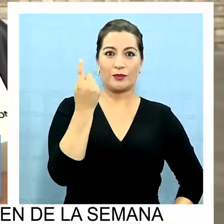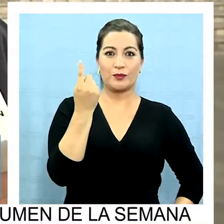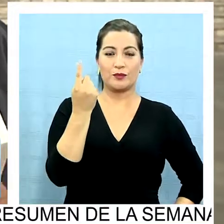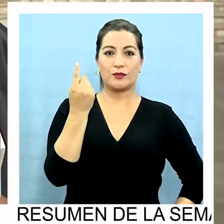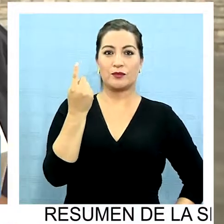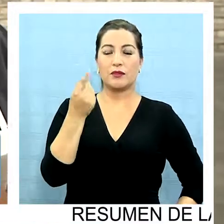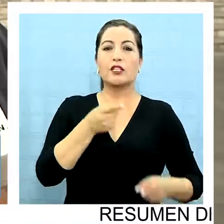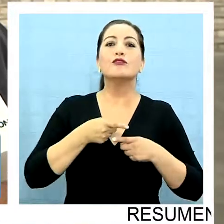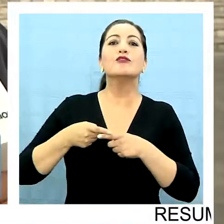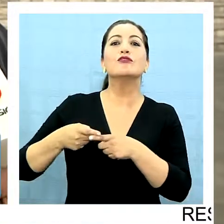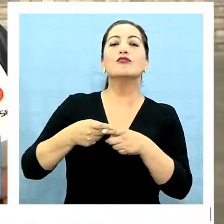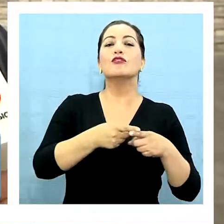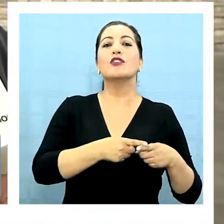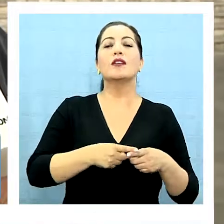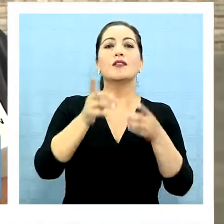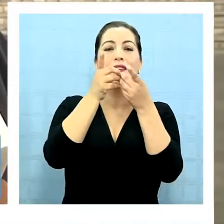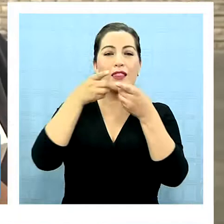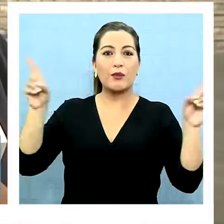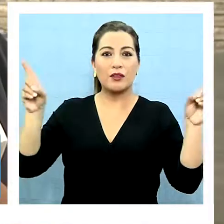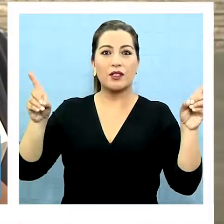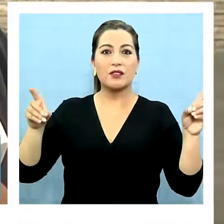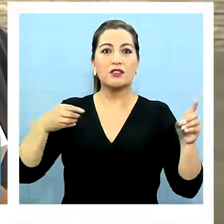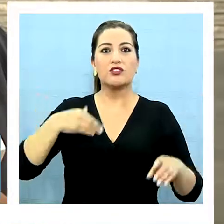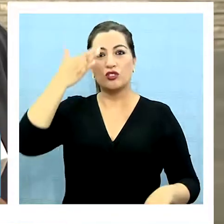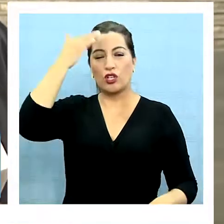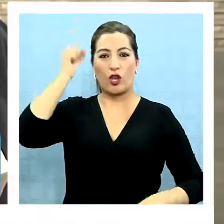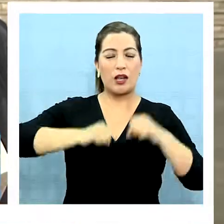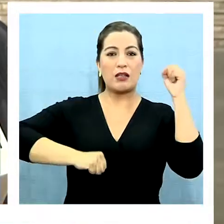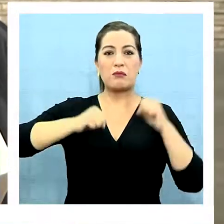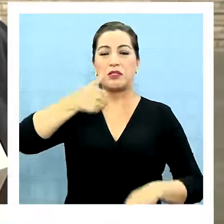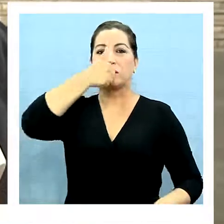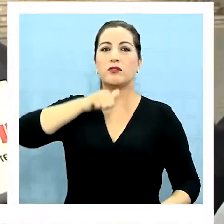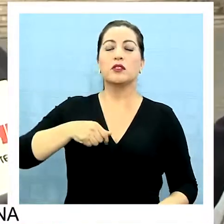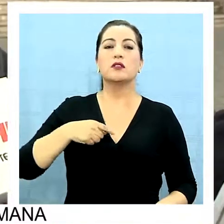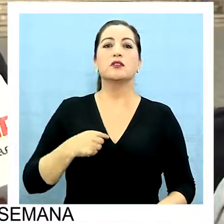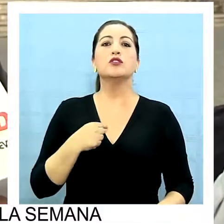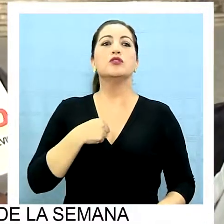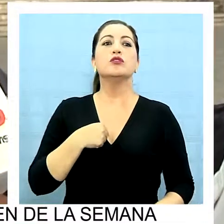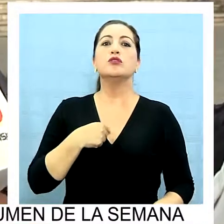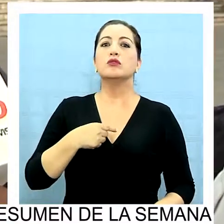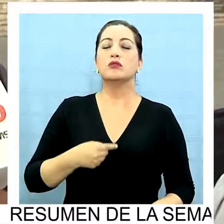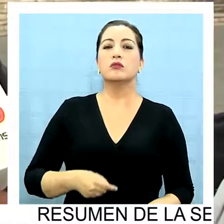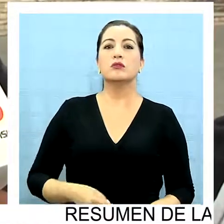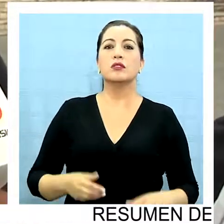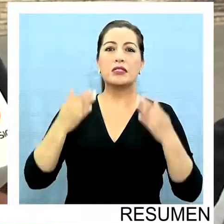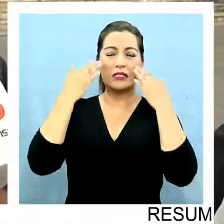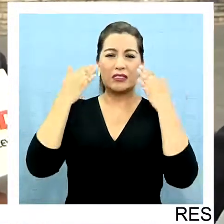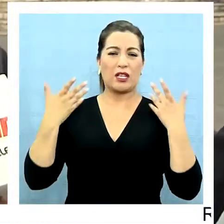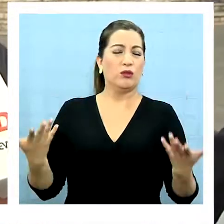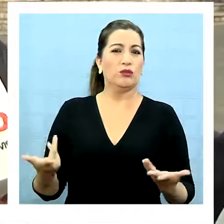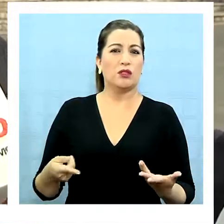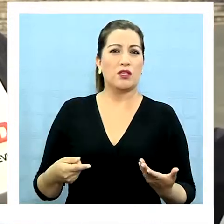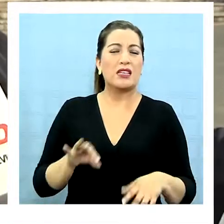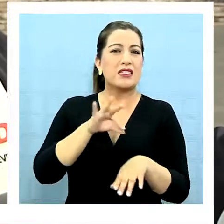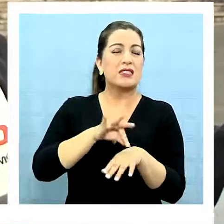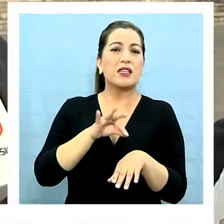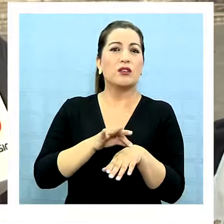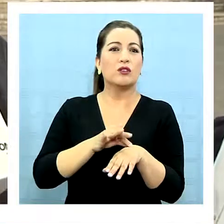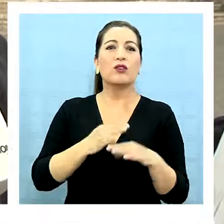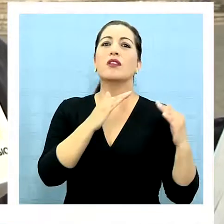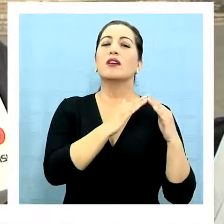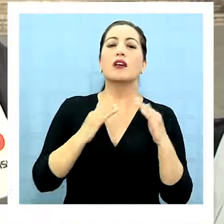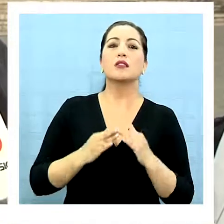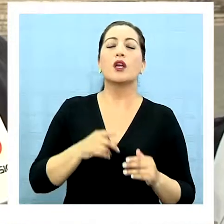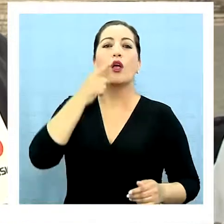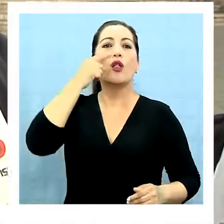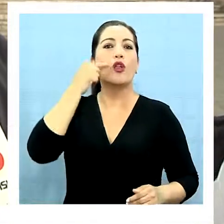primera cosa, socialista, democrático, creo en la empresa privada. Yo voy a poner de prioridad, ya te dije, salud, educación, vivienda,